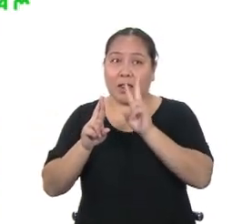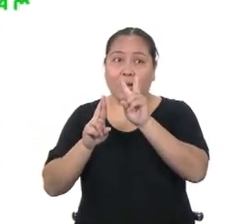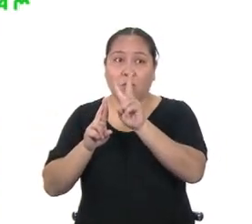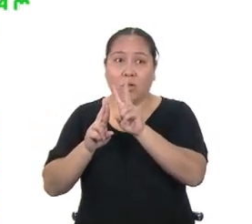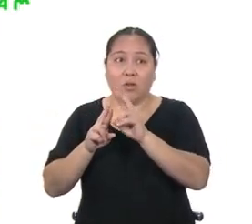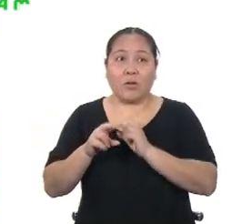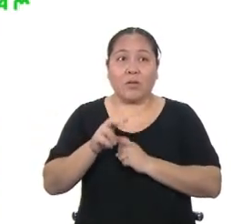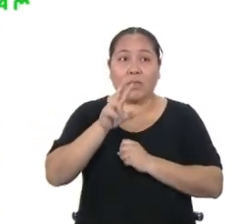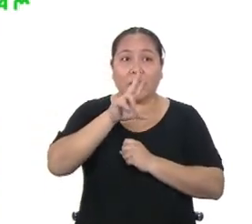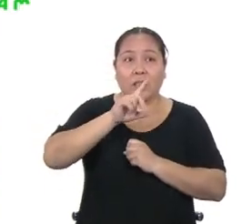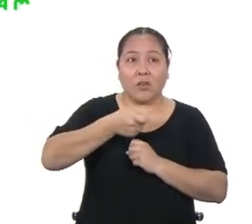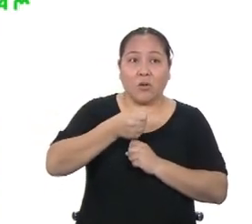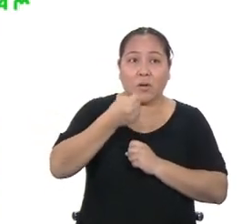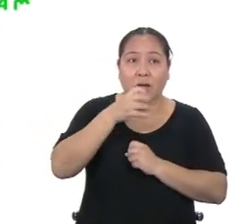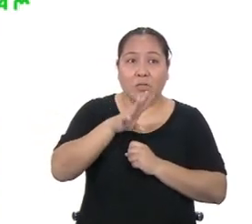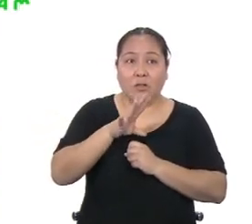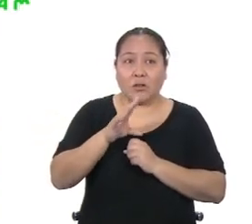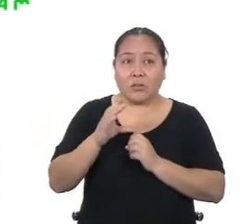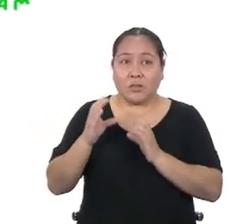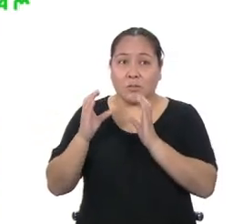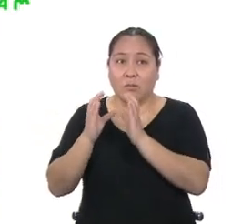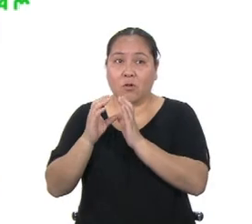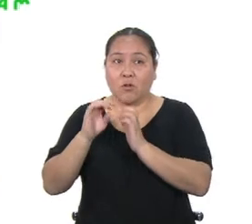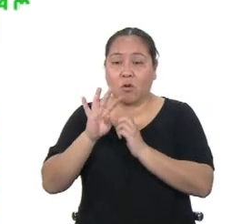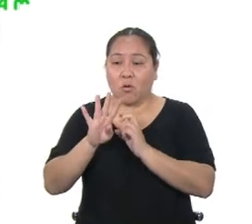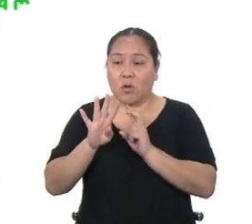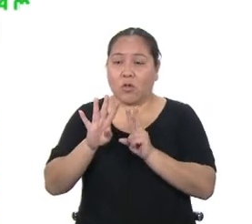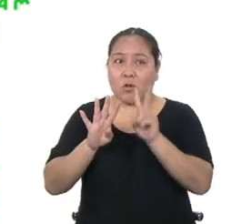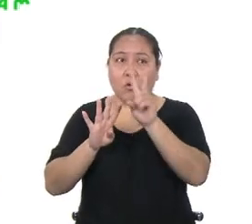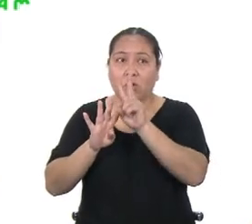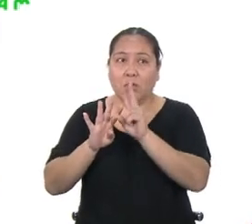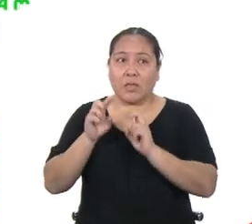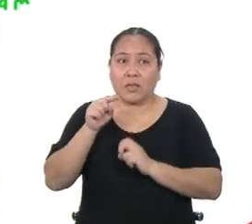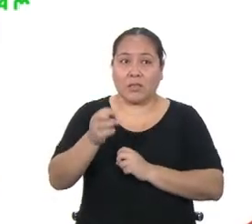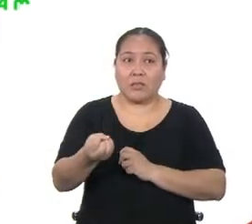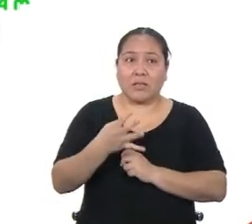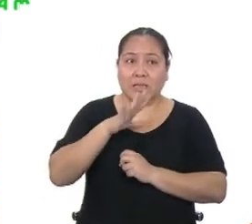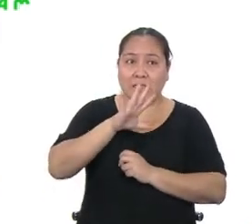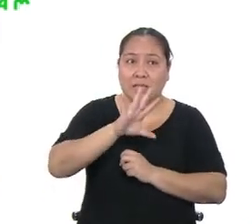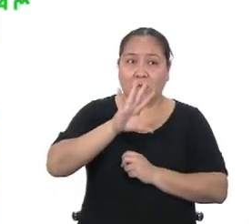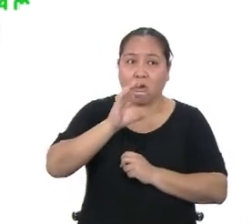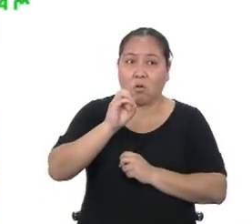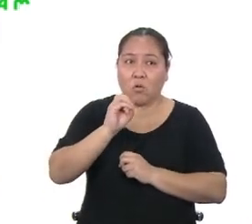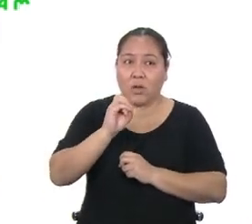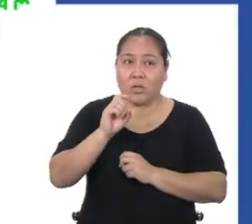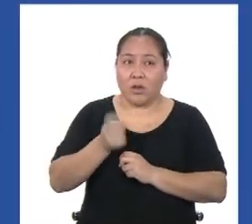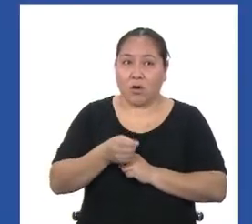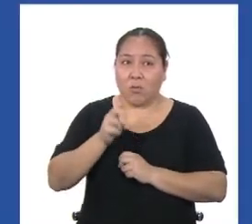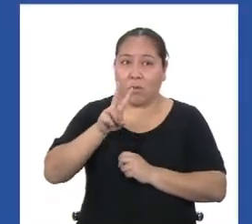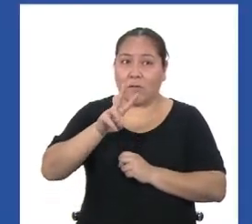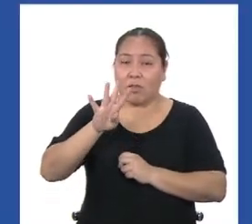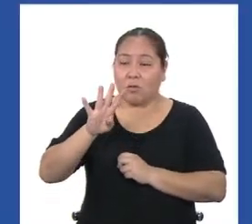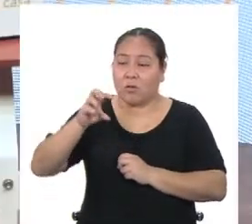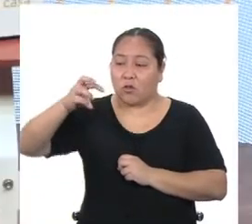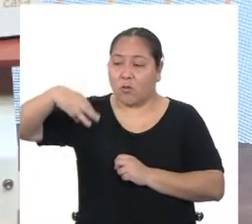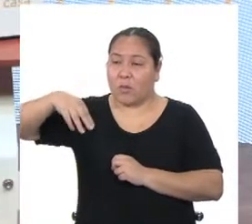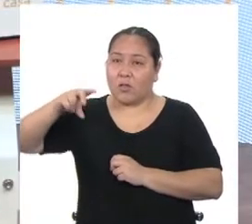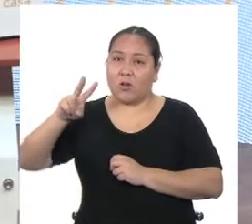por el cuadrado de 4, lo que nos da como resultado 50,24 metros cuadrados.